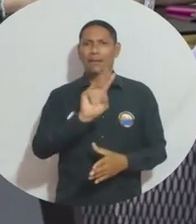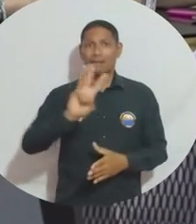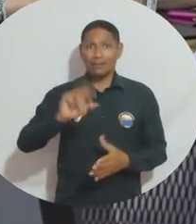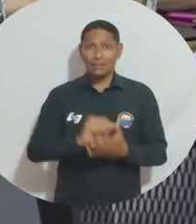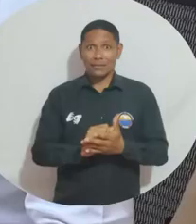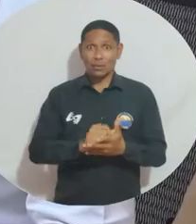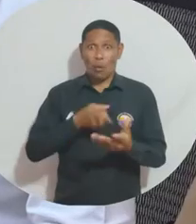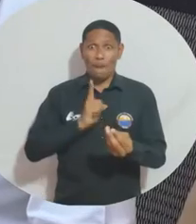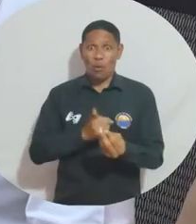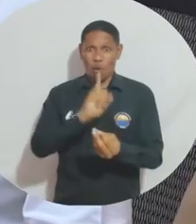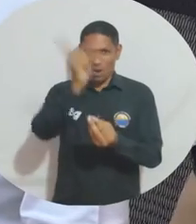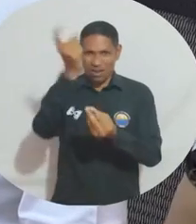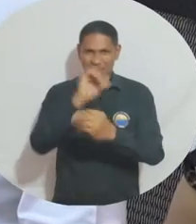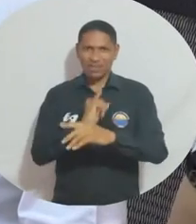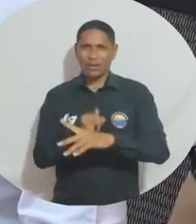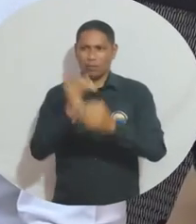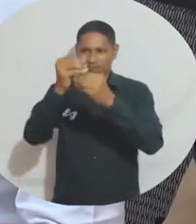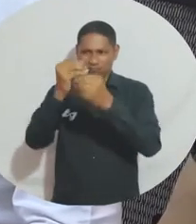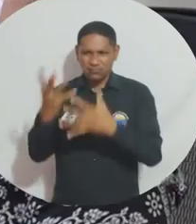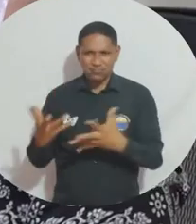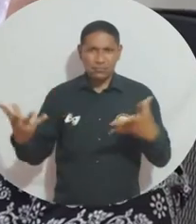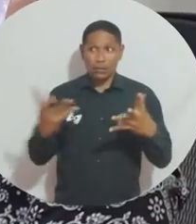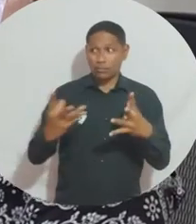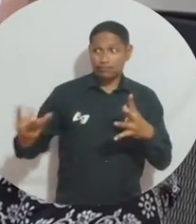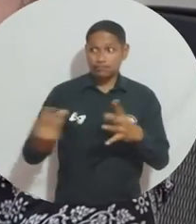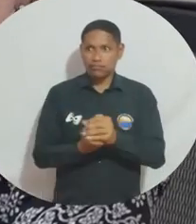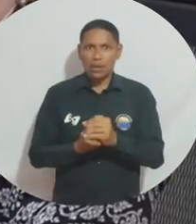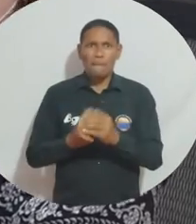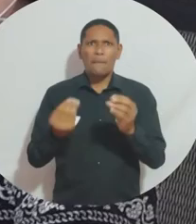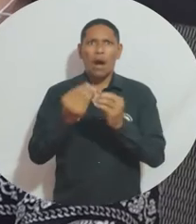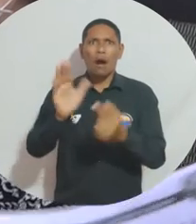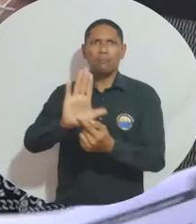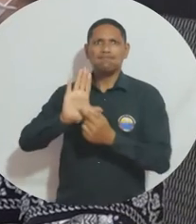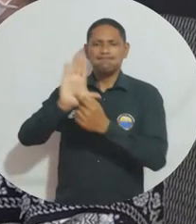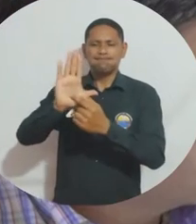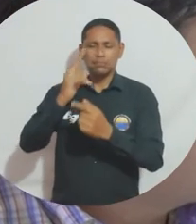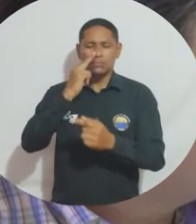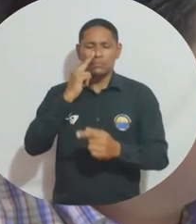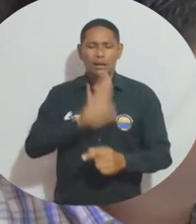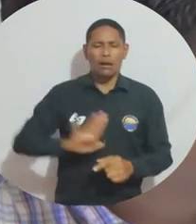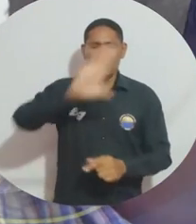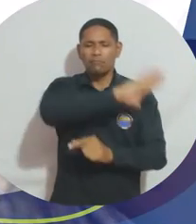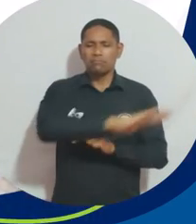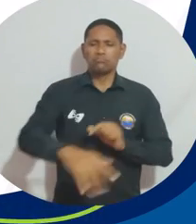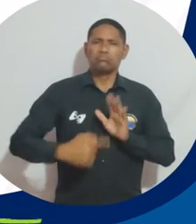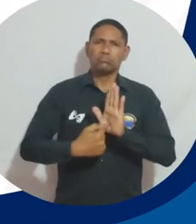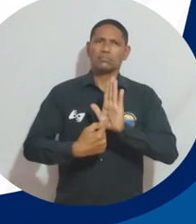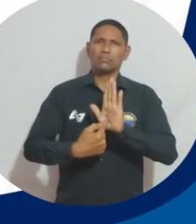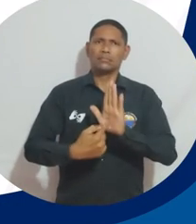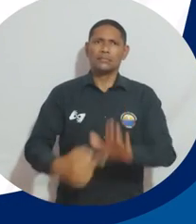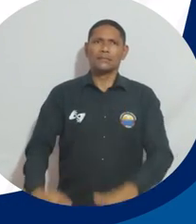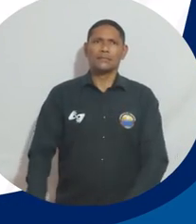-2030, donde las políticas institucionales en materia de inclusión cada vez son ejemplo a nivel nacional. ¡Gracias!